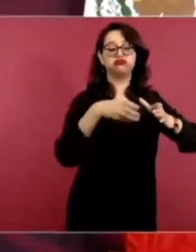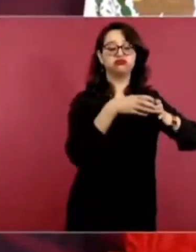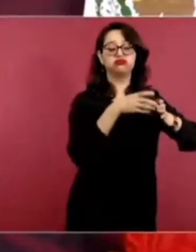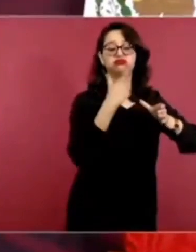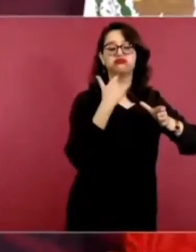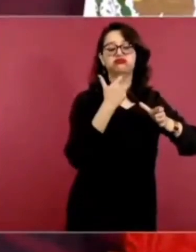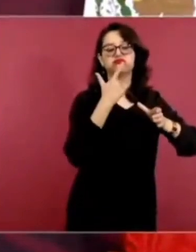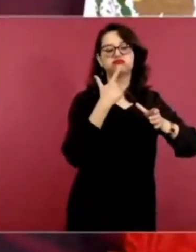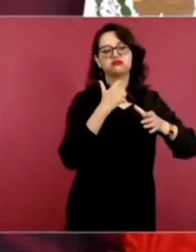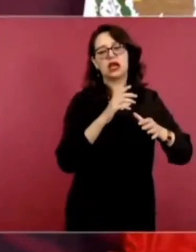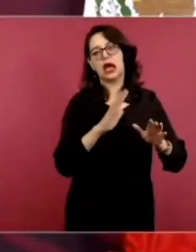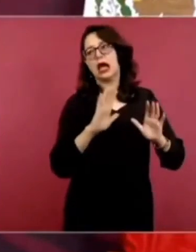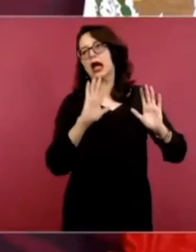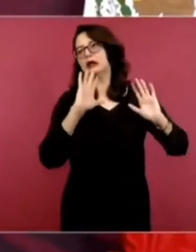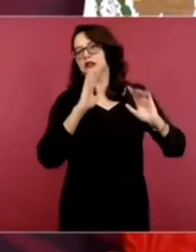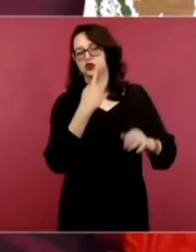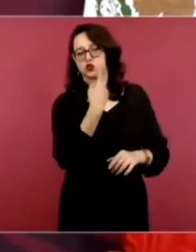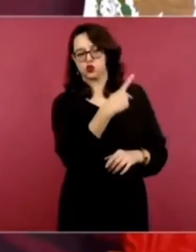Es otra cosa.